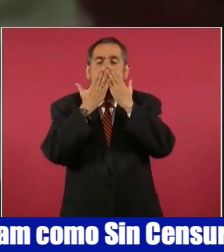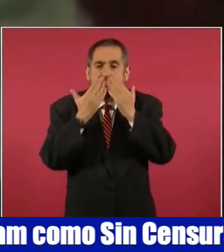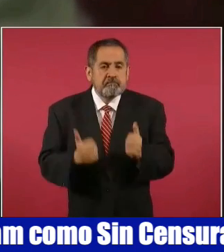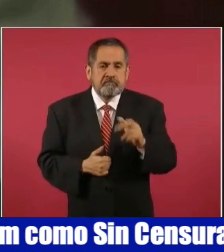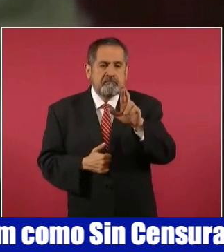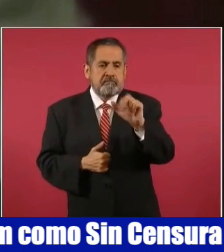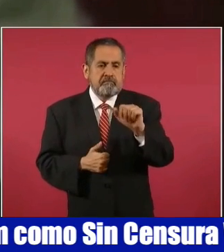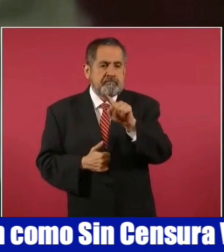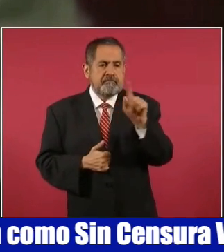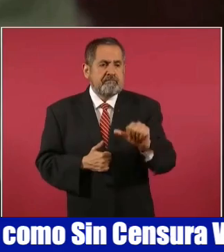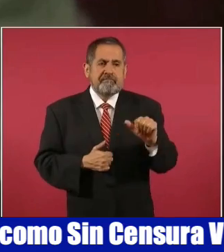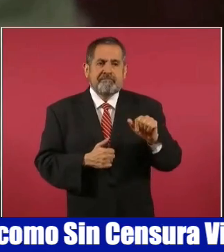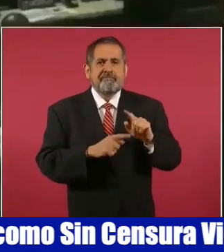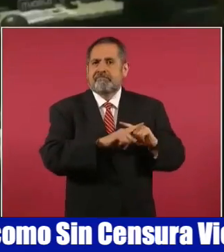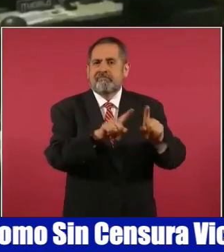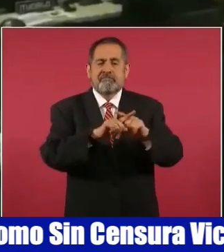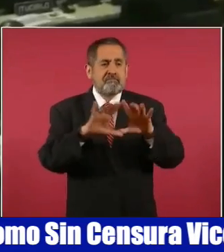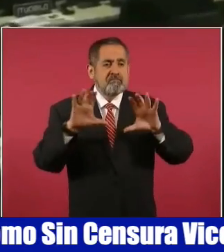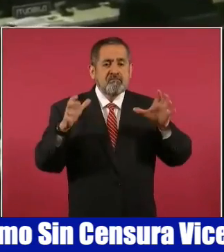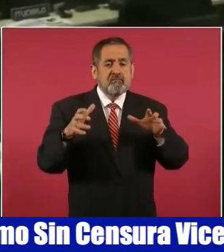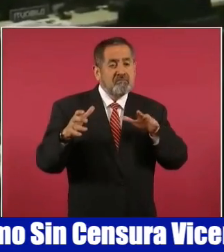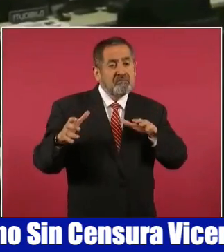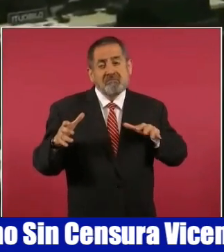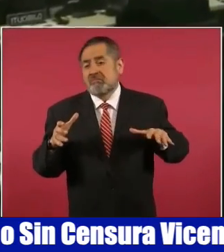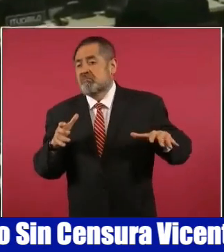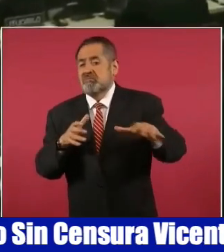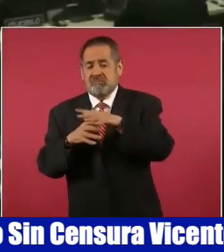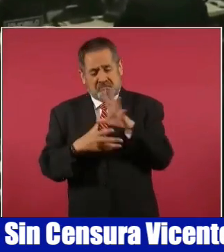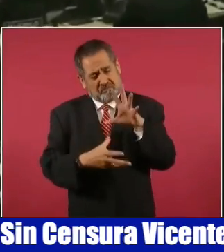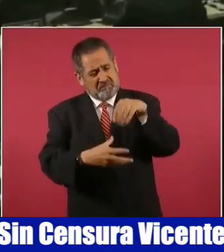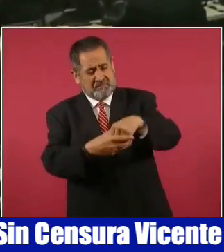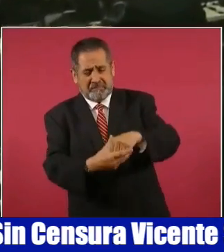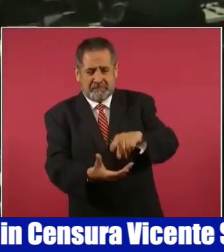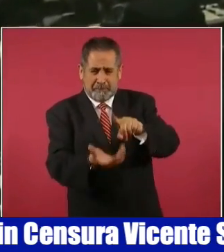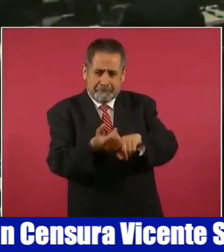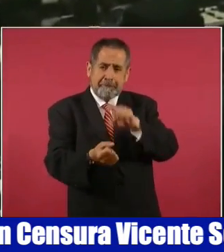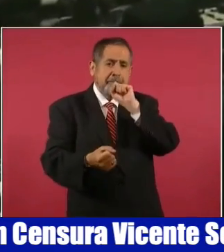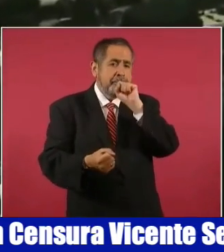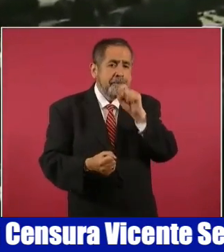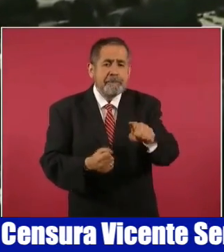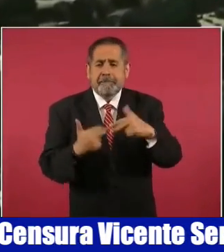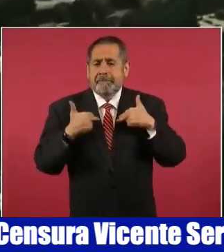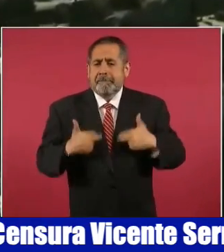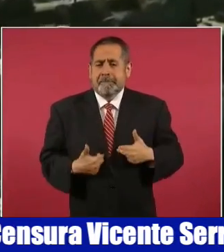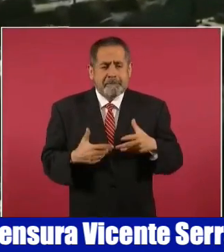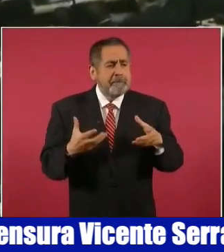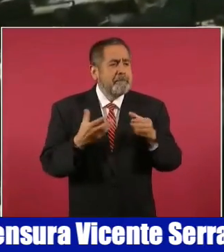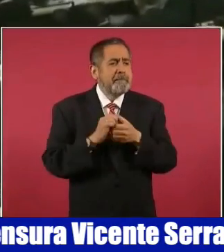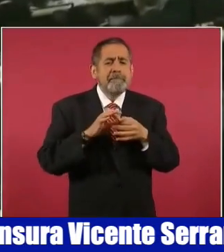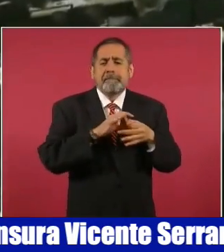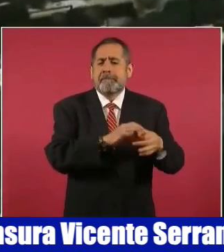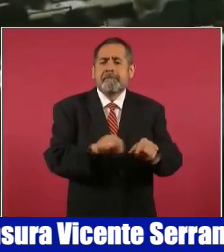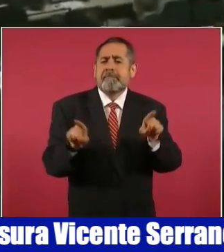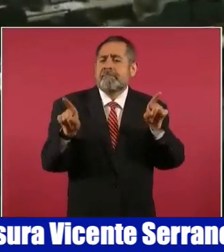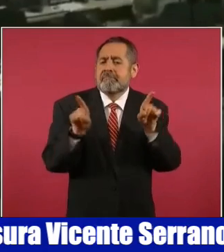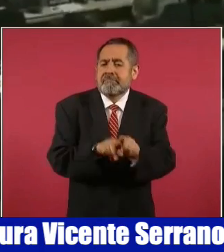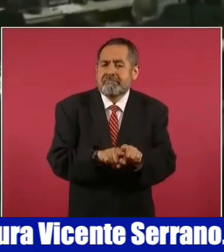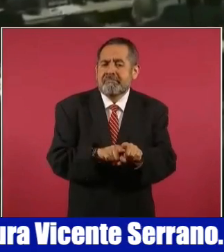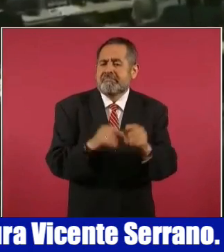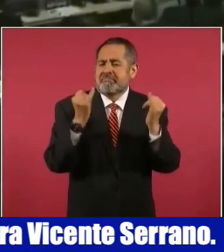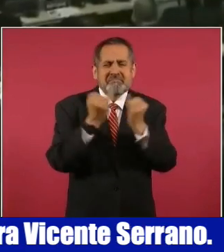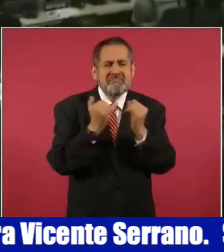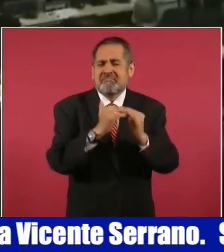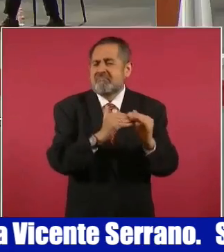en la especie humana, sino que cada uno es parte de una misma especie biológica. Esto quiere decir